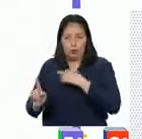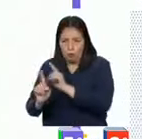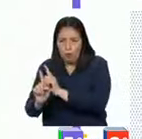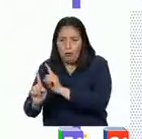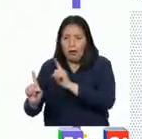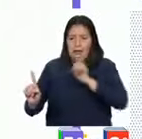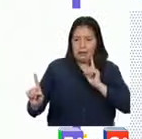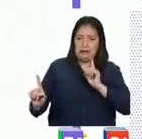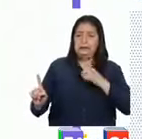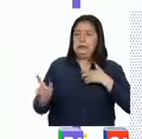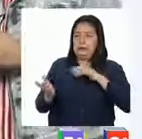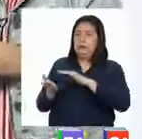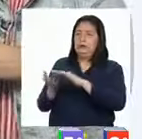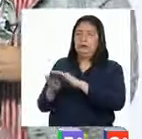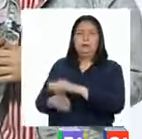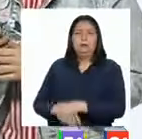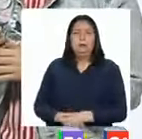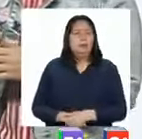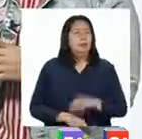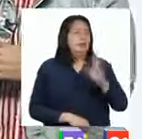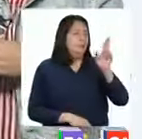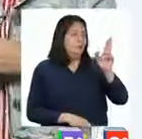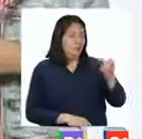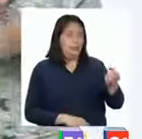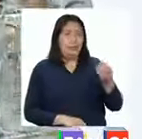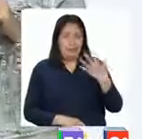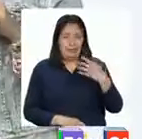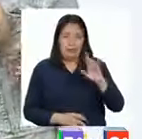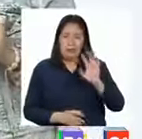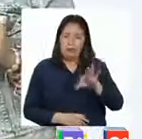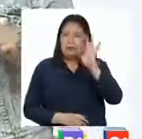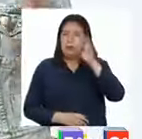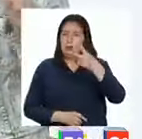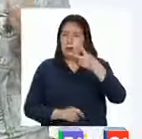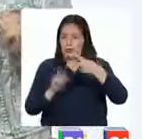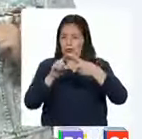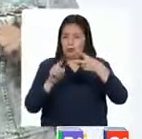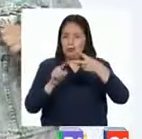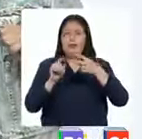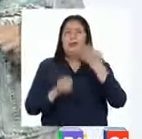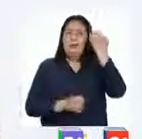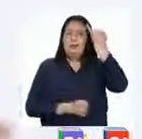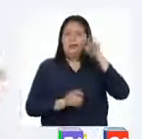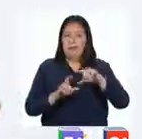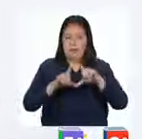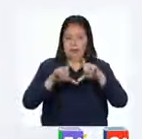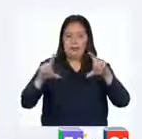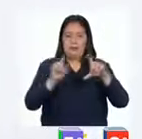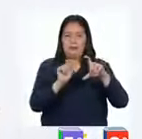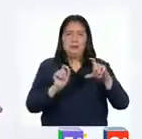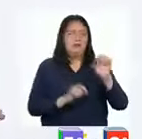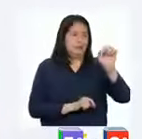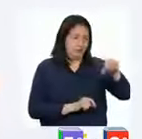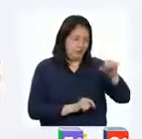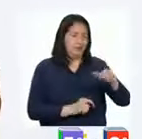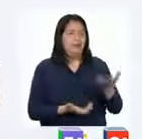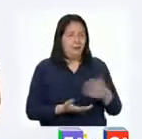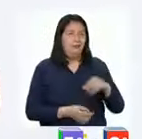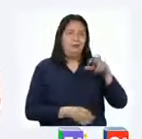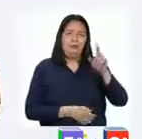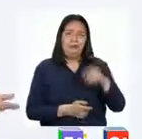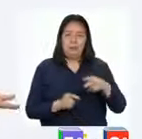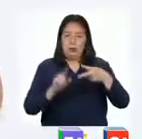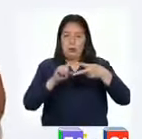alejarme y disculparme. Profesora, Nashley ha identificado dos ideas importantes en este párrafo. Claro, querida Patti.